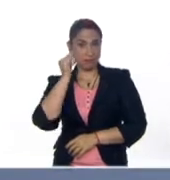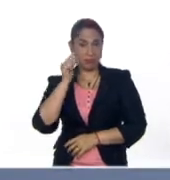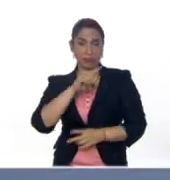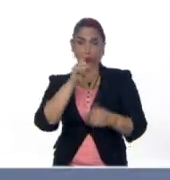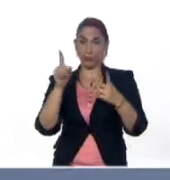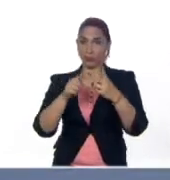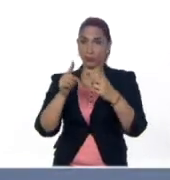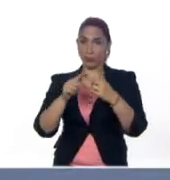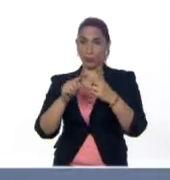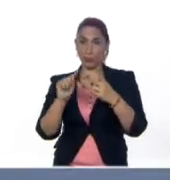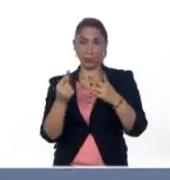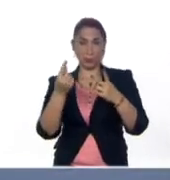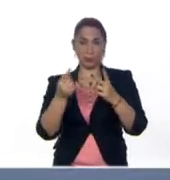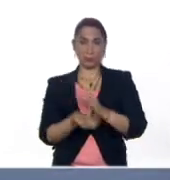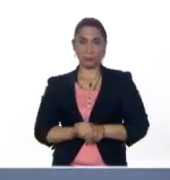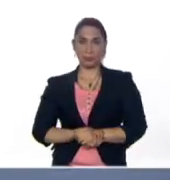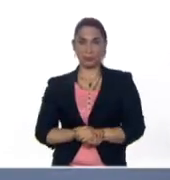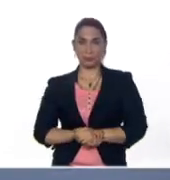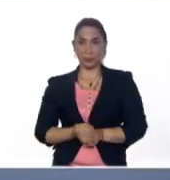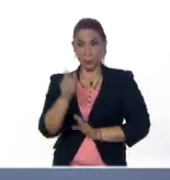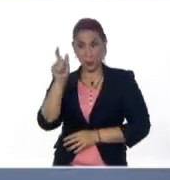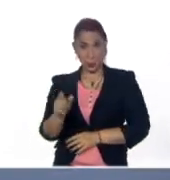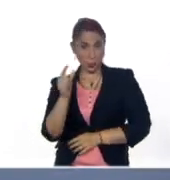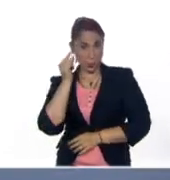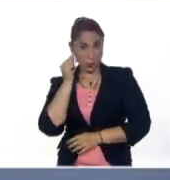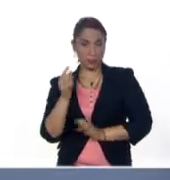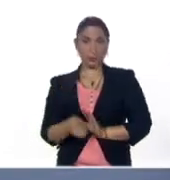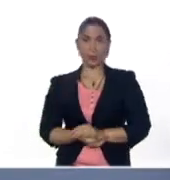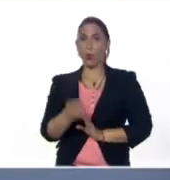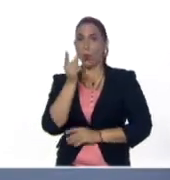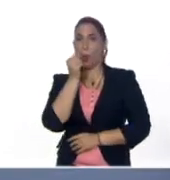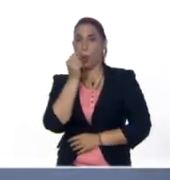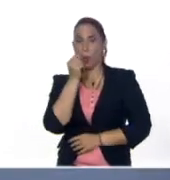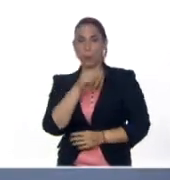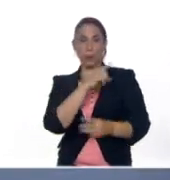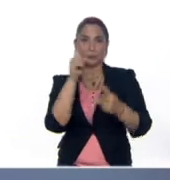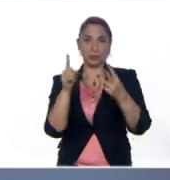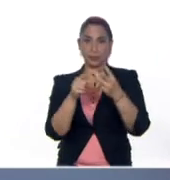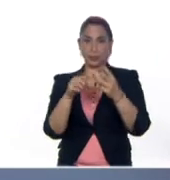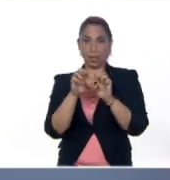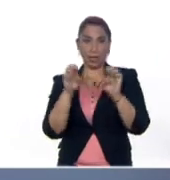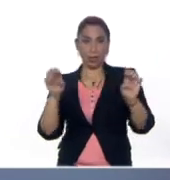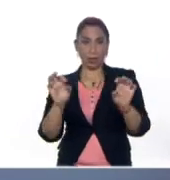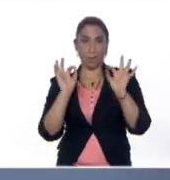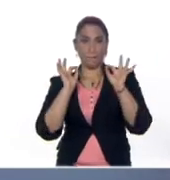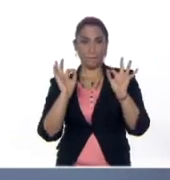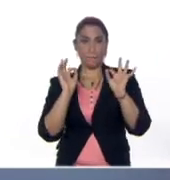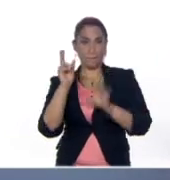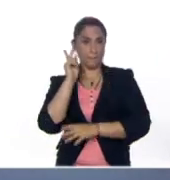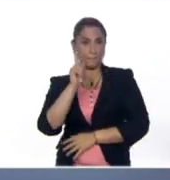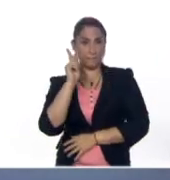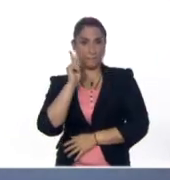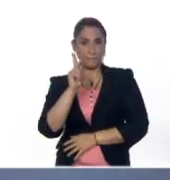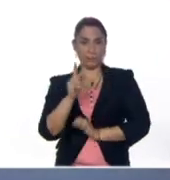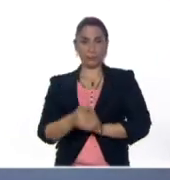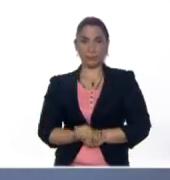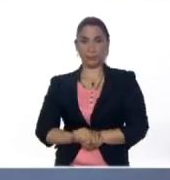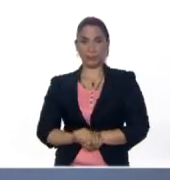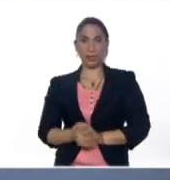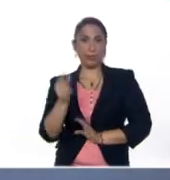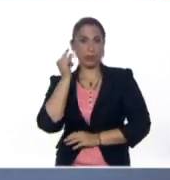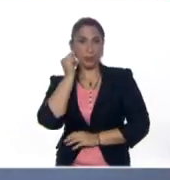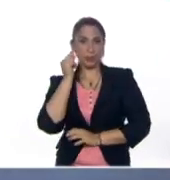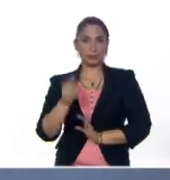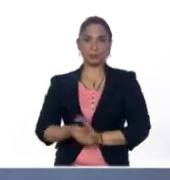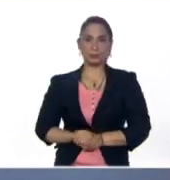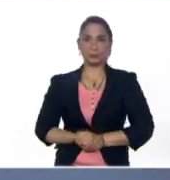nivel de educación primaria, a Yelixa Borges y Edinson Vázquez. En la modalidad de educación especial, a la profesora Elisetti de